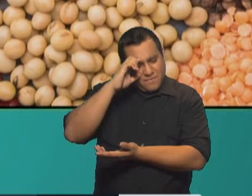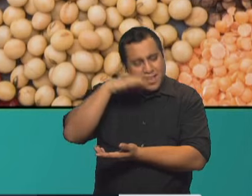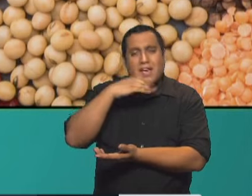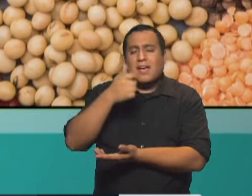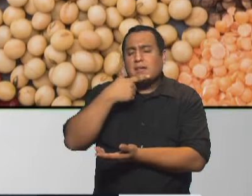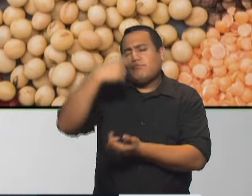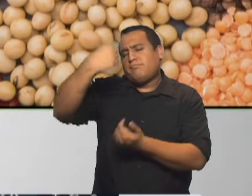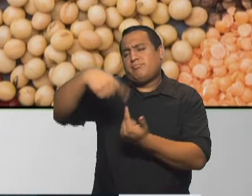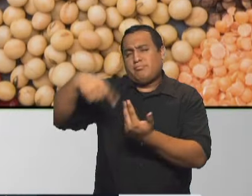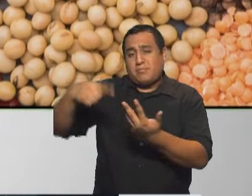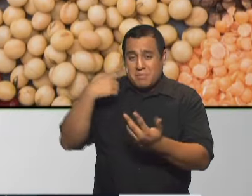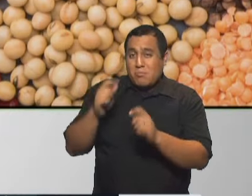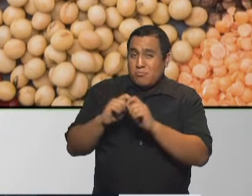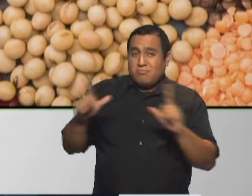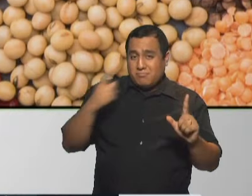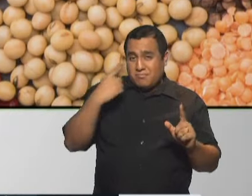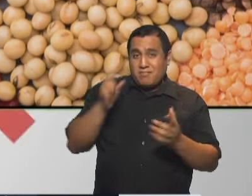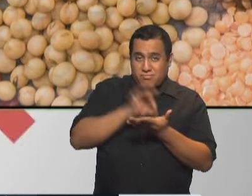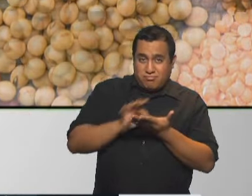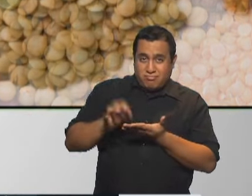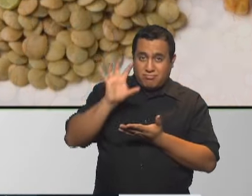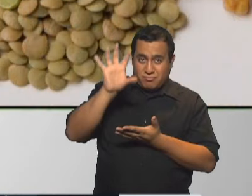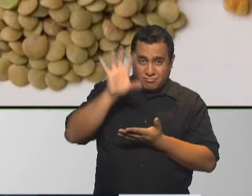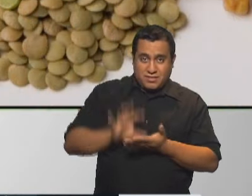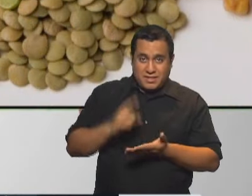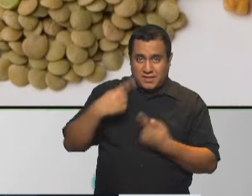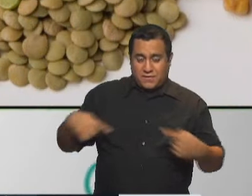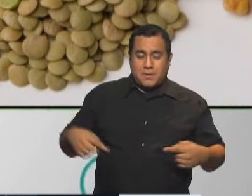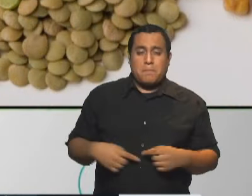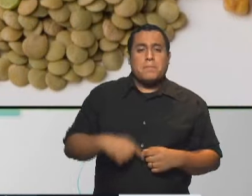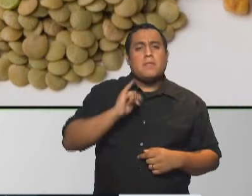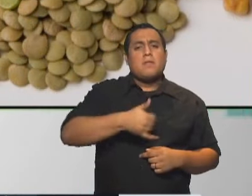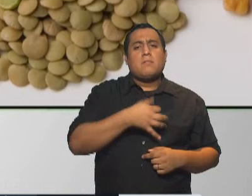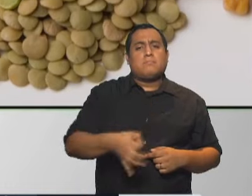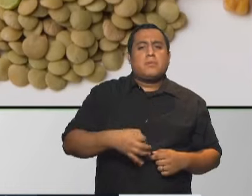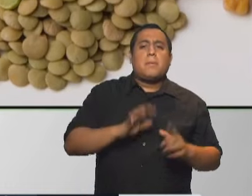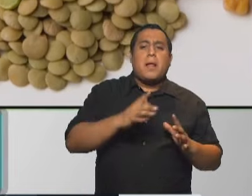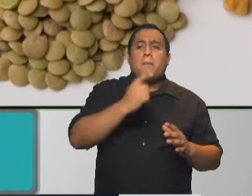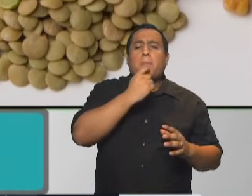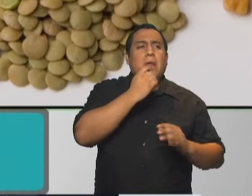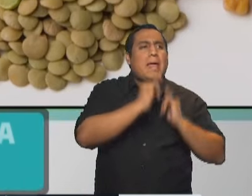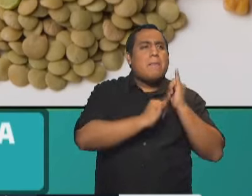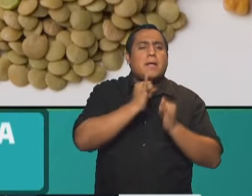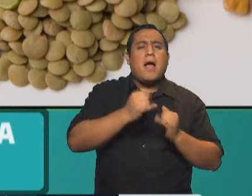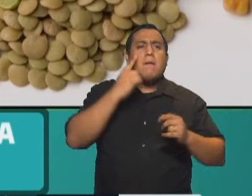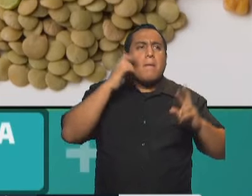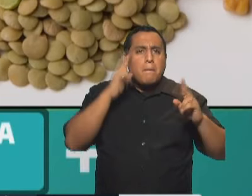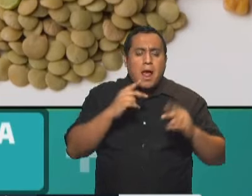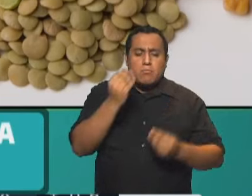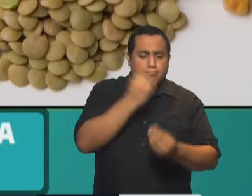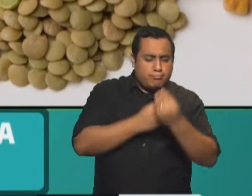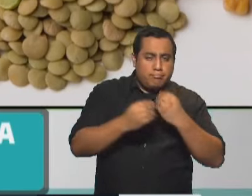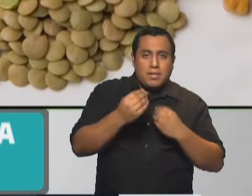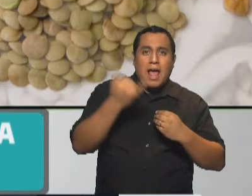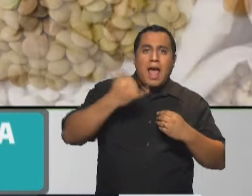de alimentos que vemos en la imagen claro sí totalmente ahora si tenemos que explicar un plan de alimentación a ver si tenemos